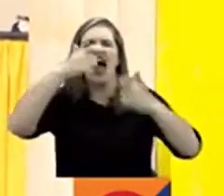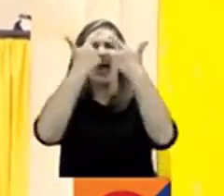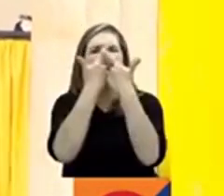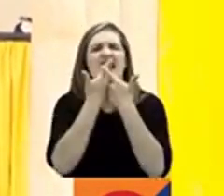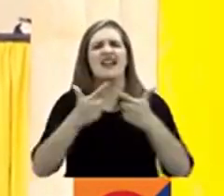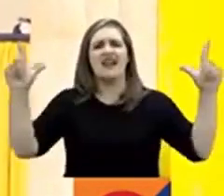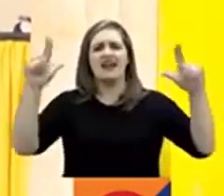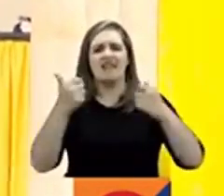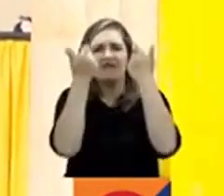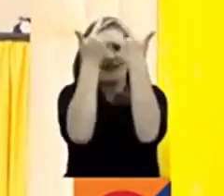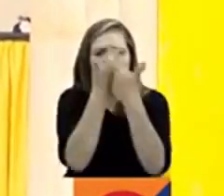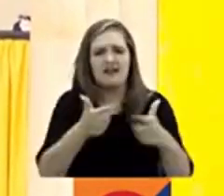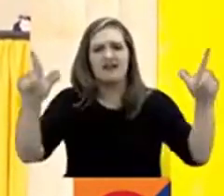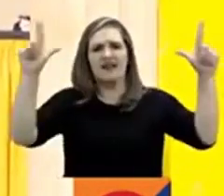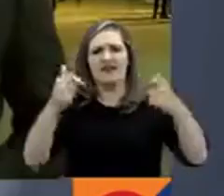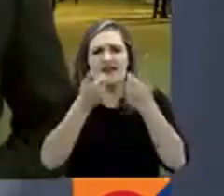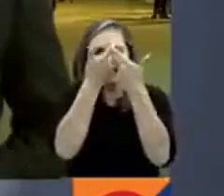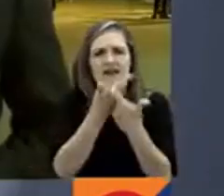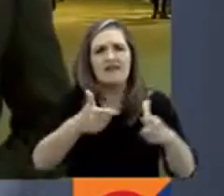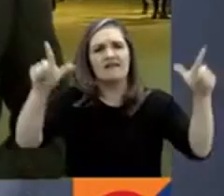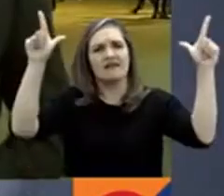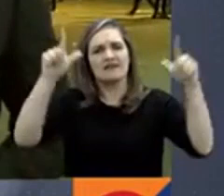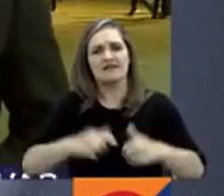¡Libertad! ¡Libertad! ¡Libertad!